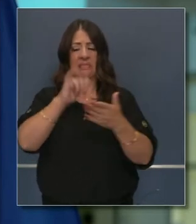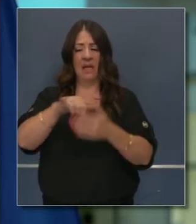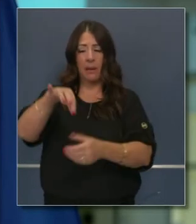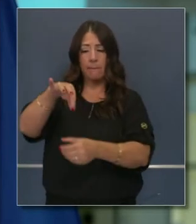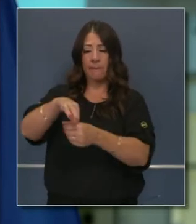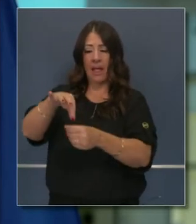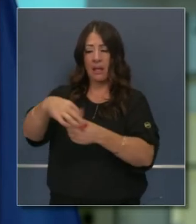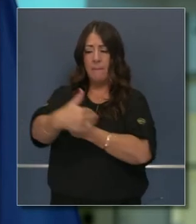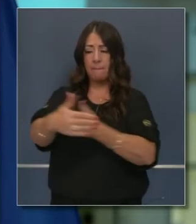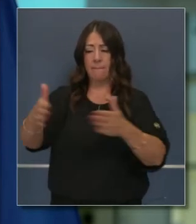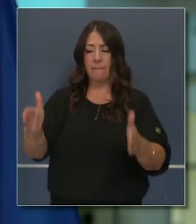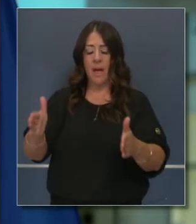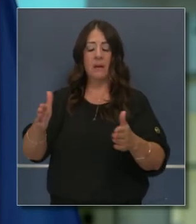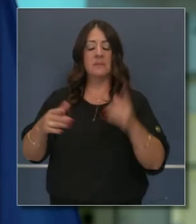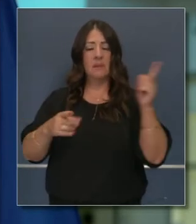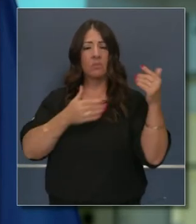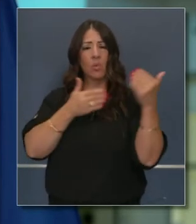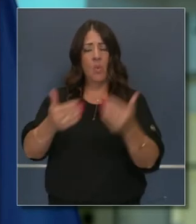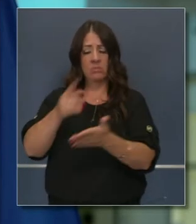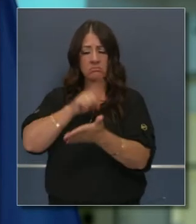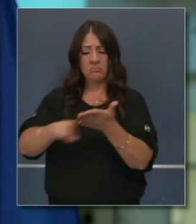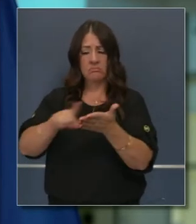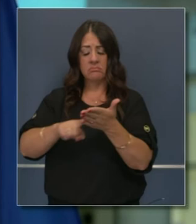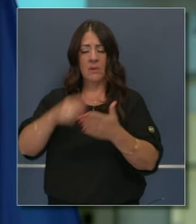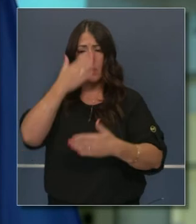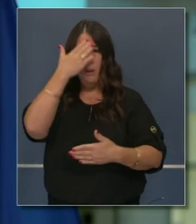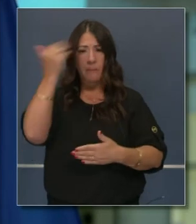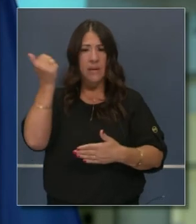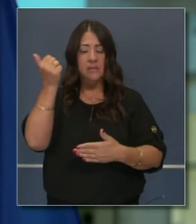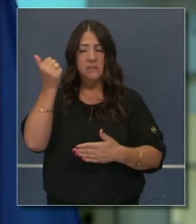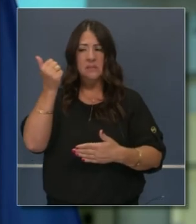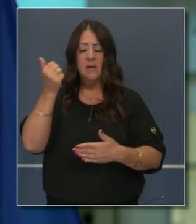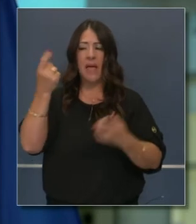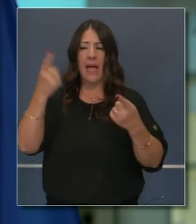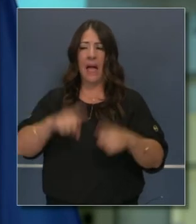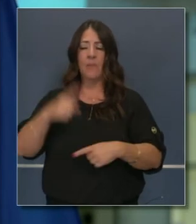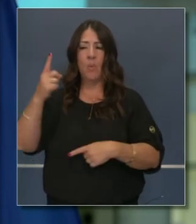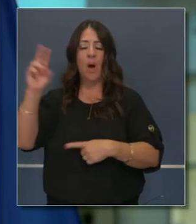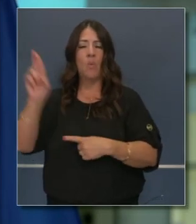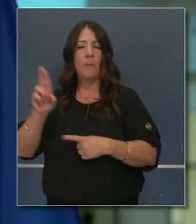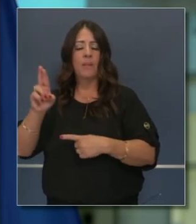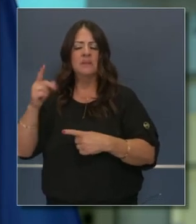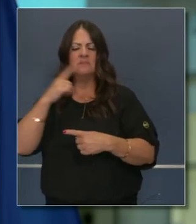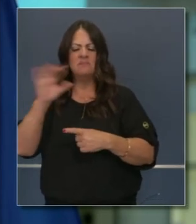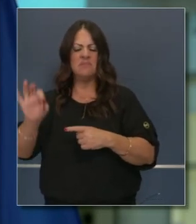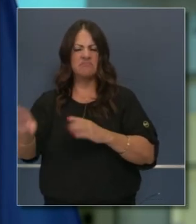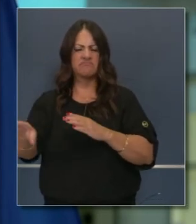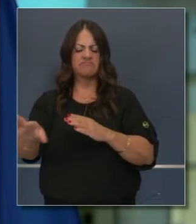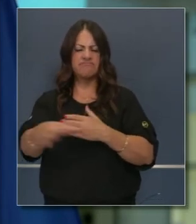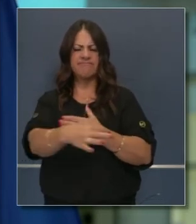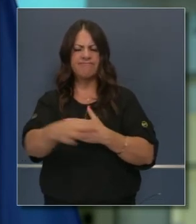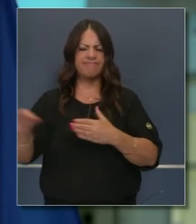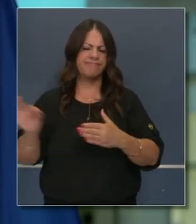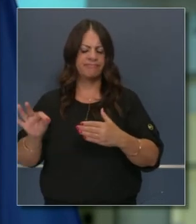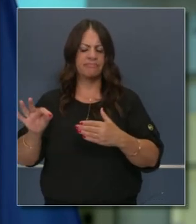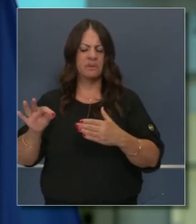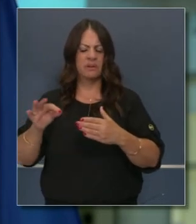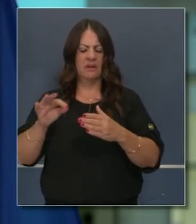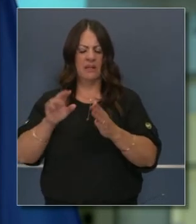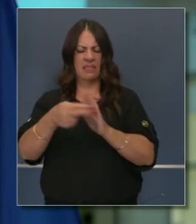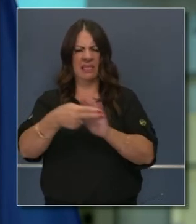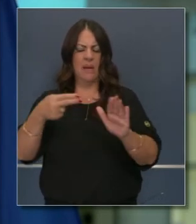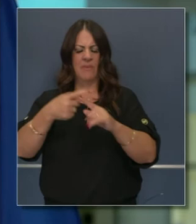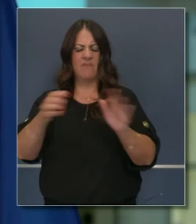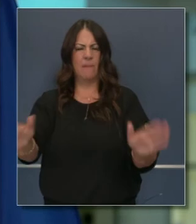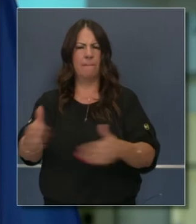estas urnas se pueden quedar, ya que el partido quitó uno de